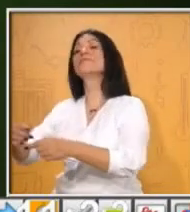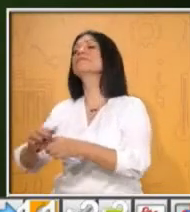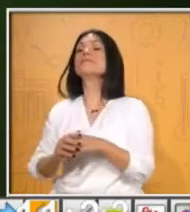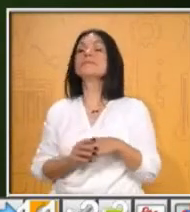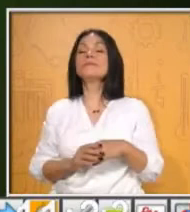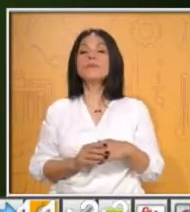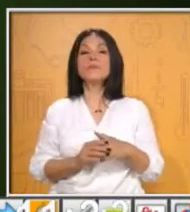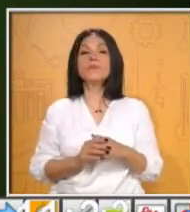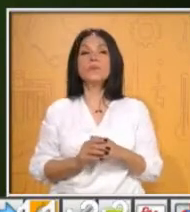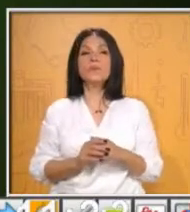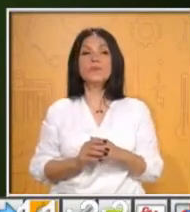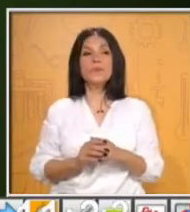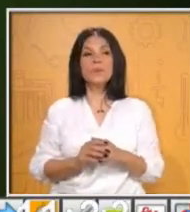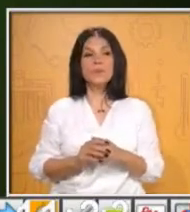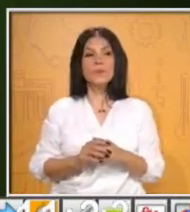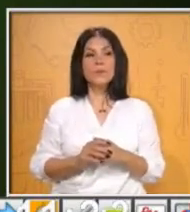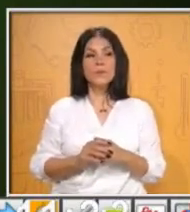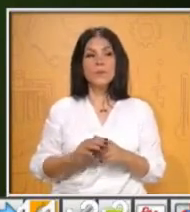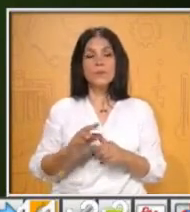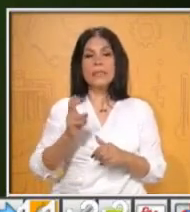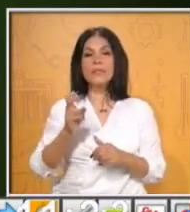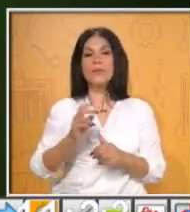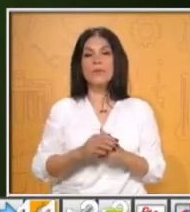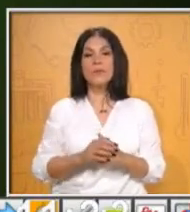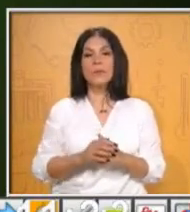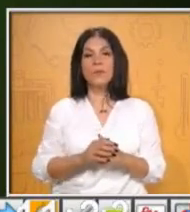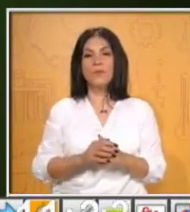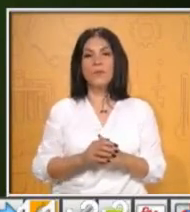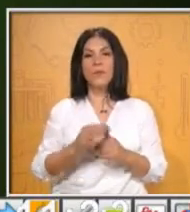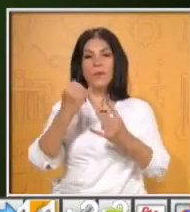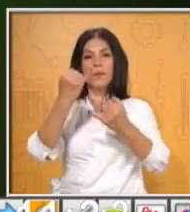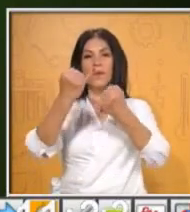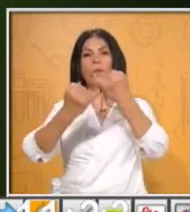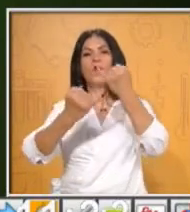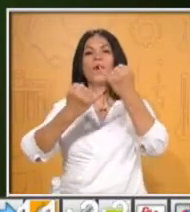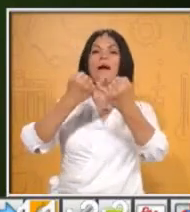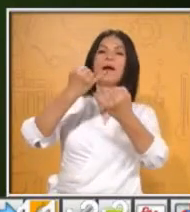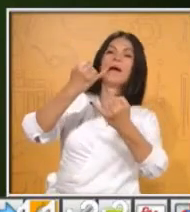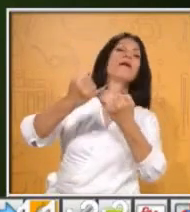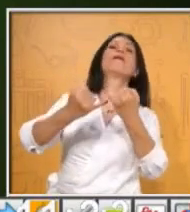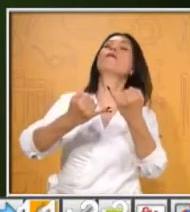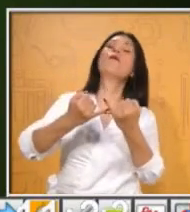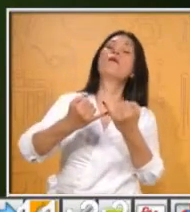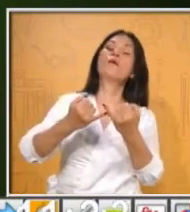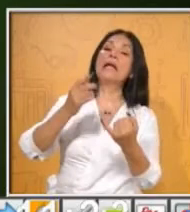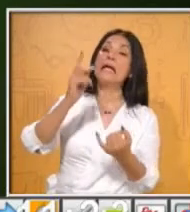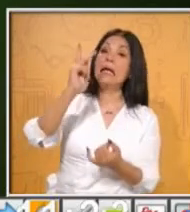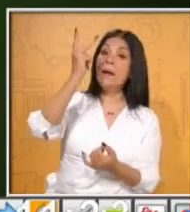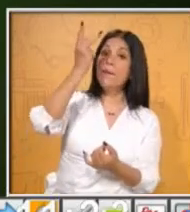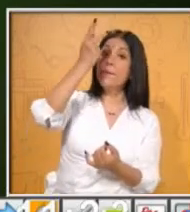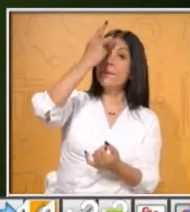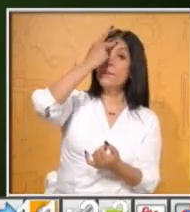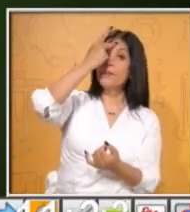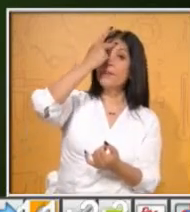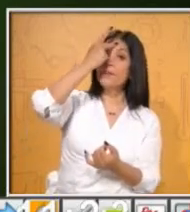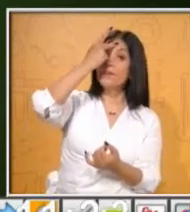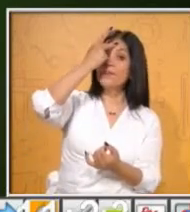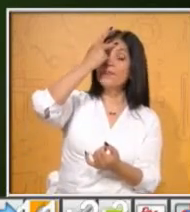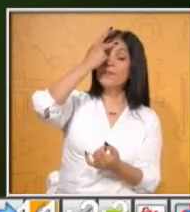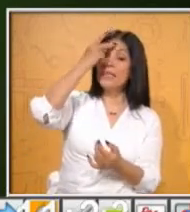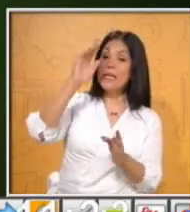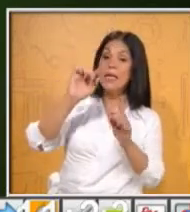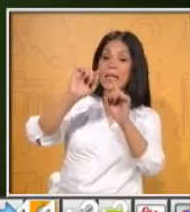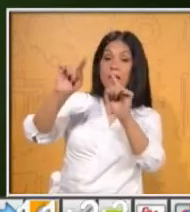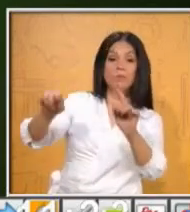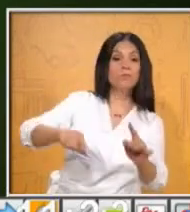Así es, desde que se quedó su ficha. bueno, cada vez que un jugador llegue o pase por San Luis Potosí, se anotará una vuelta